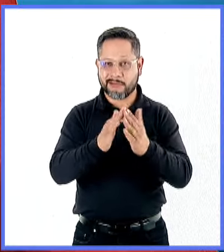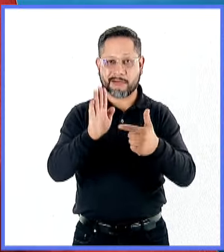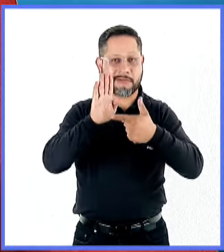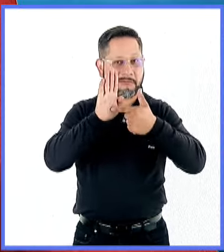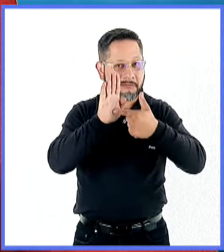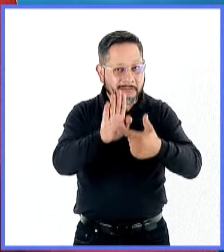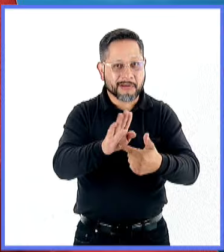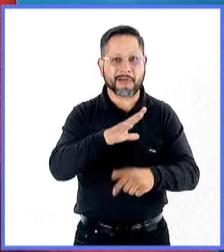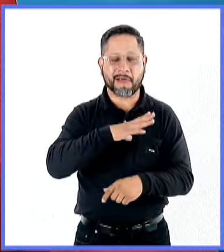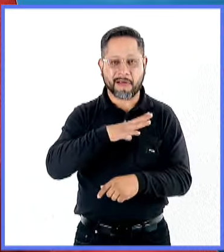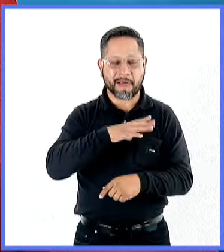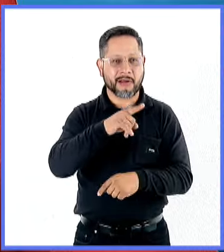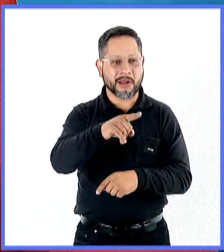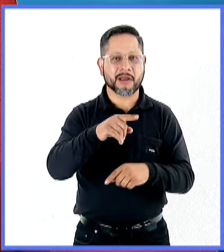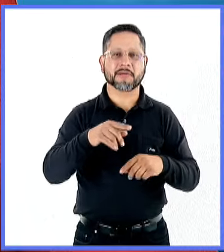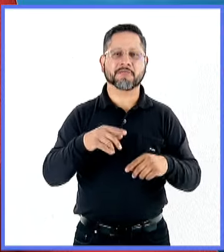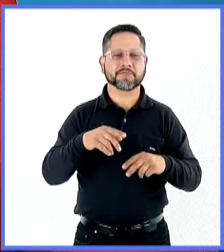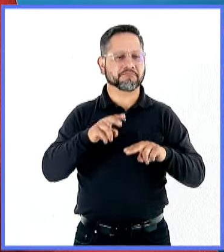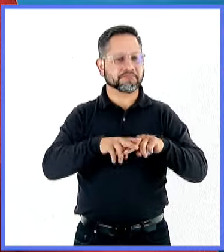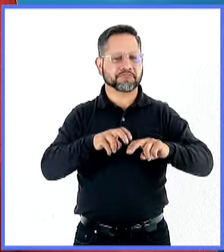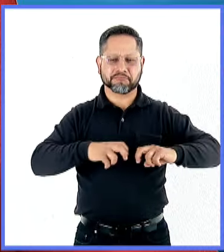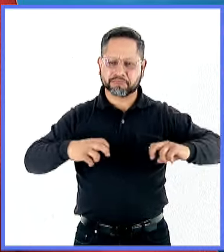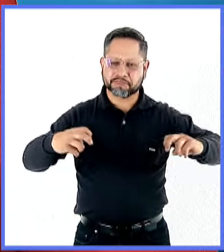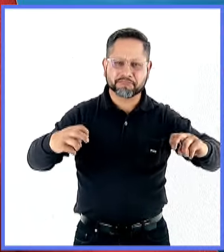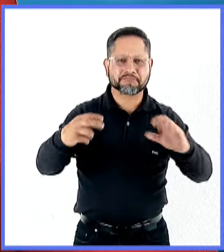charlas, mesas redondas, talleres.